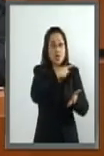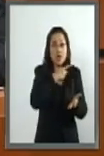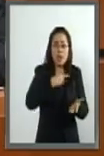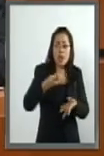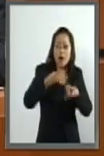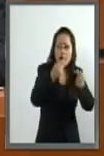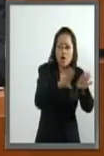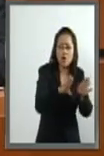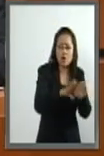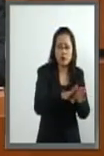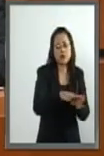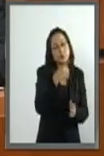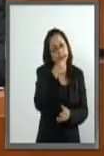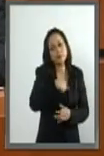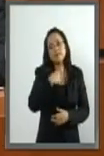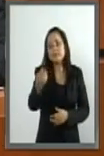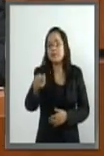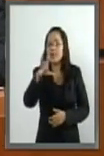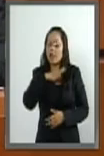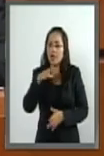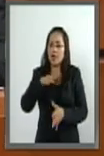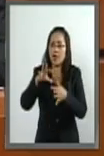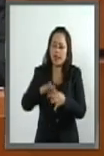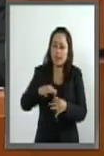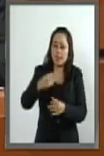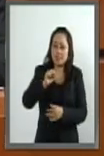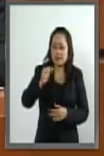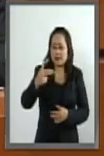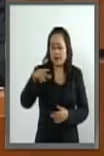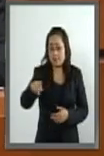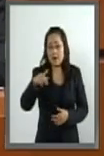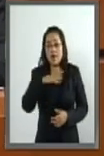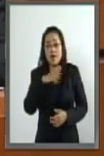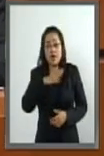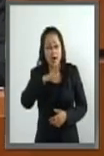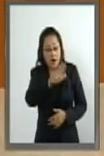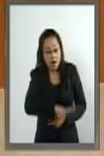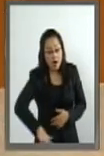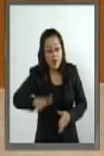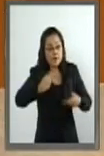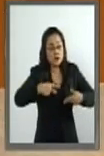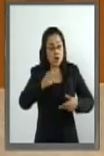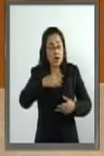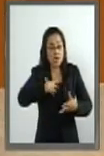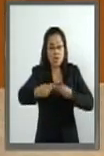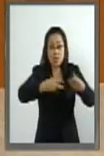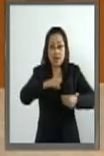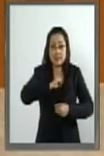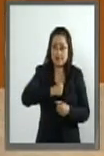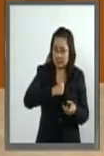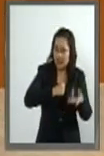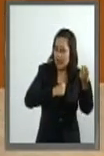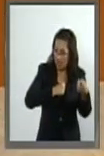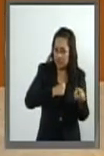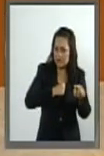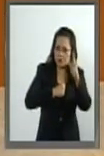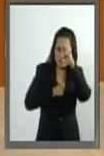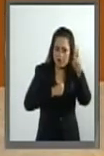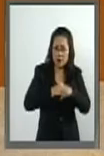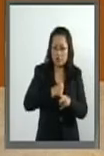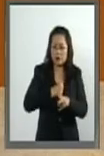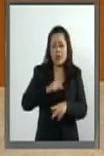hay que decirle a Hacienda que tiene más impacto un pueblo lleno de sida. Eso no lo ve Hacienda así,